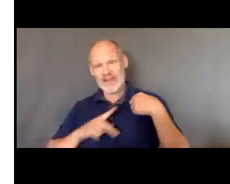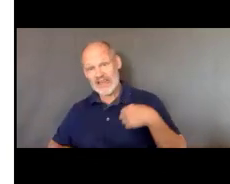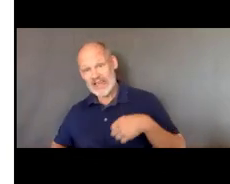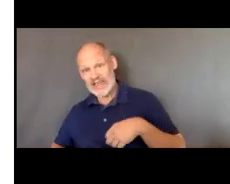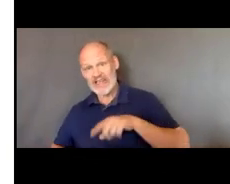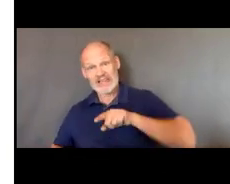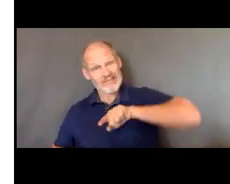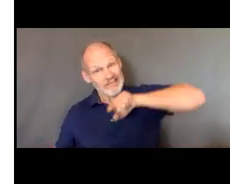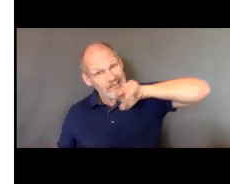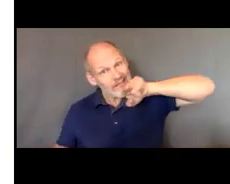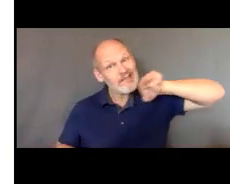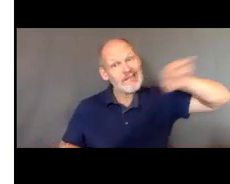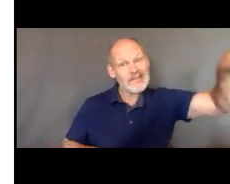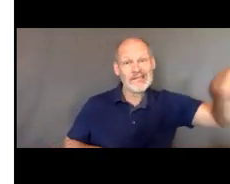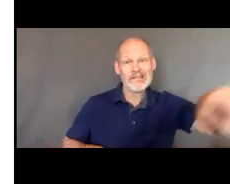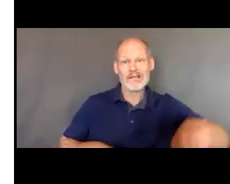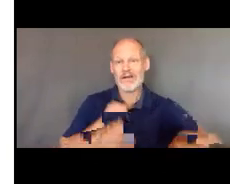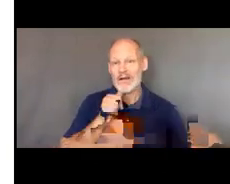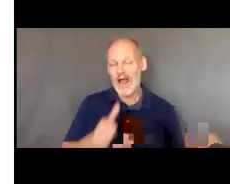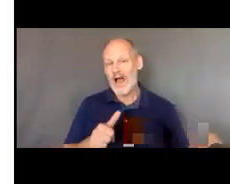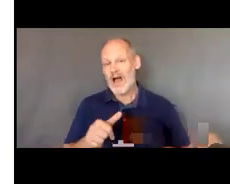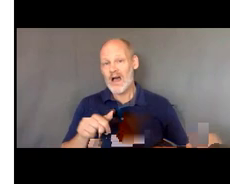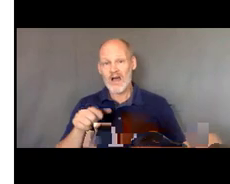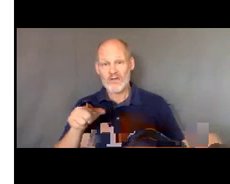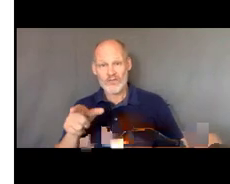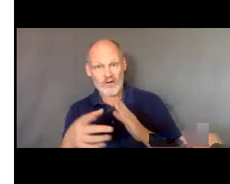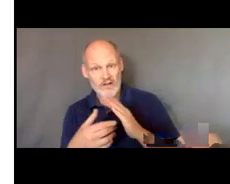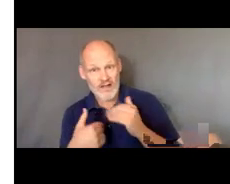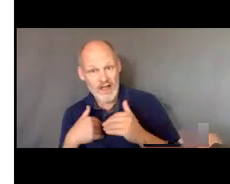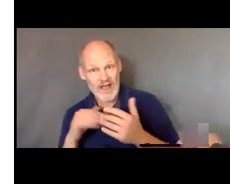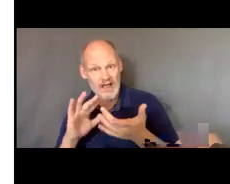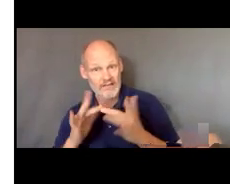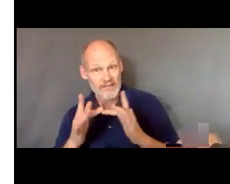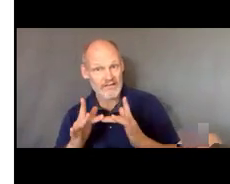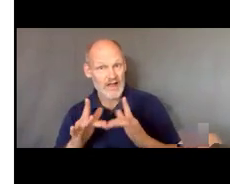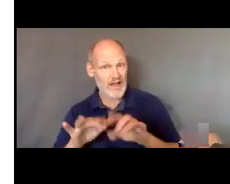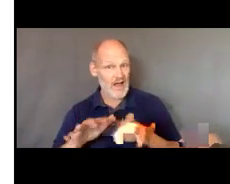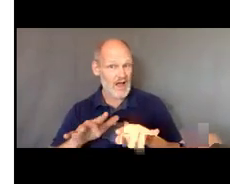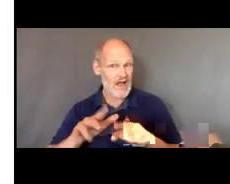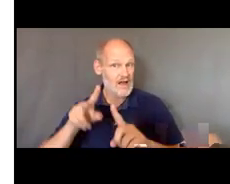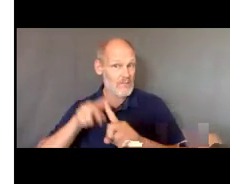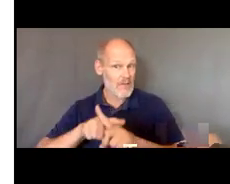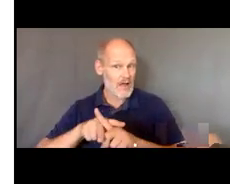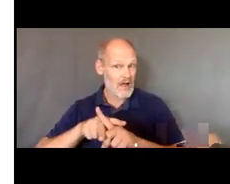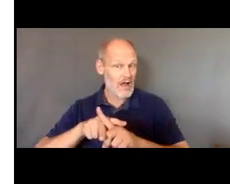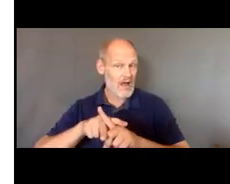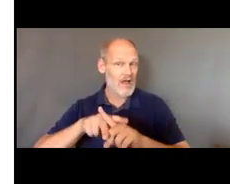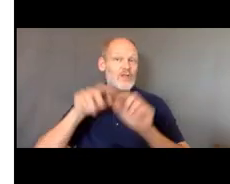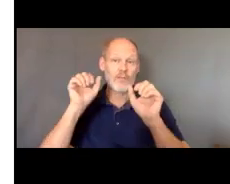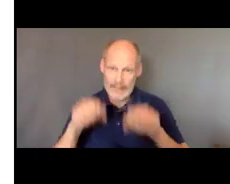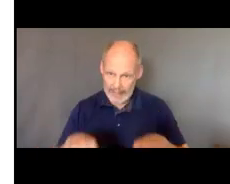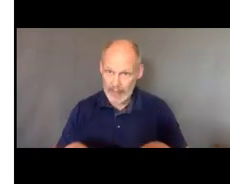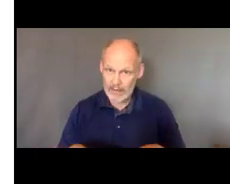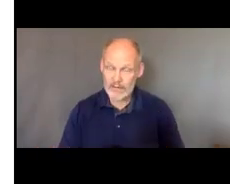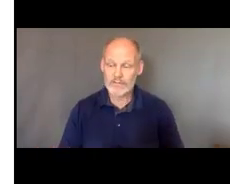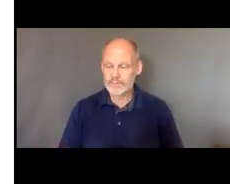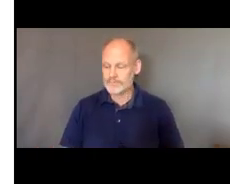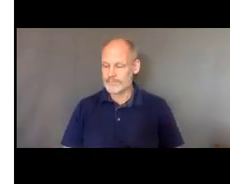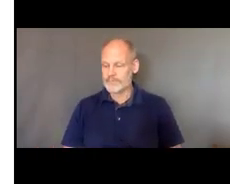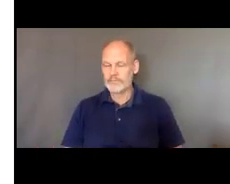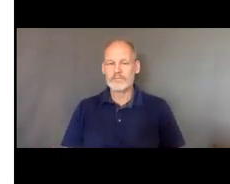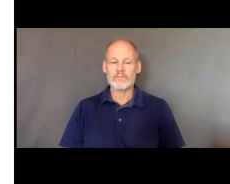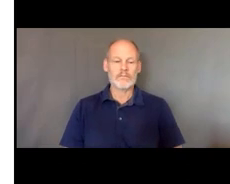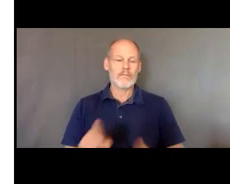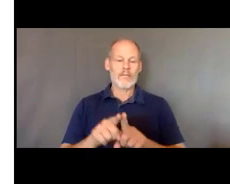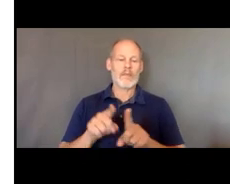de él también pueden solicitar en línea si no funciona para ustedes llamarnos por teléfono y sepan que